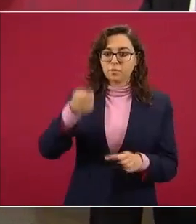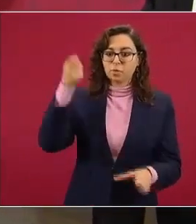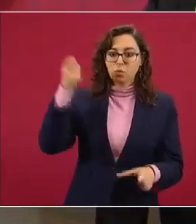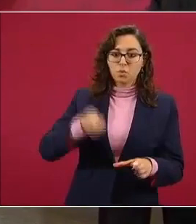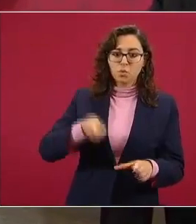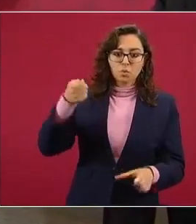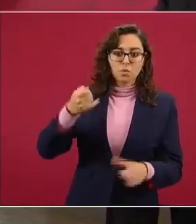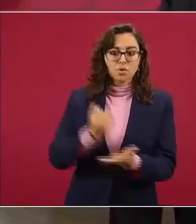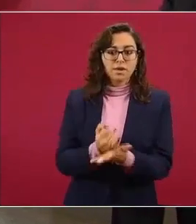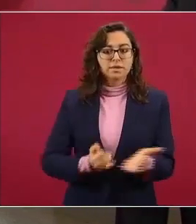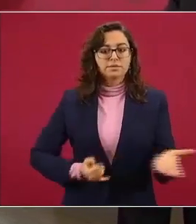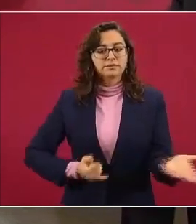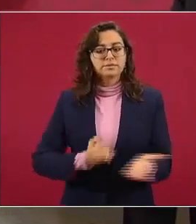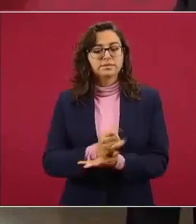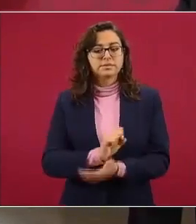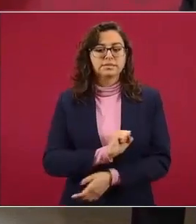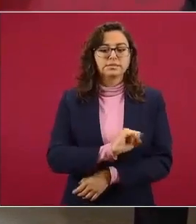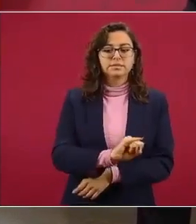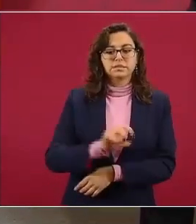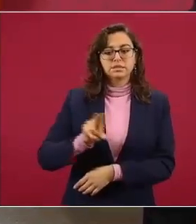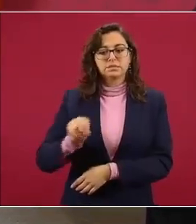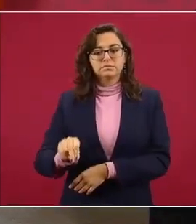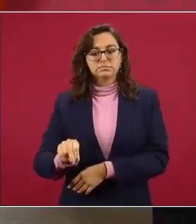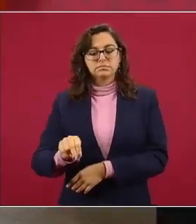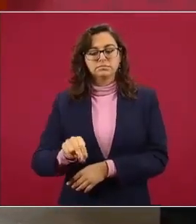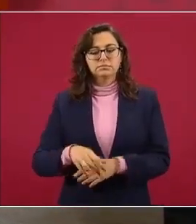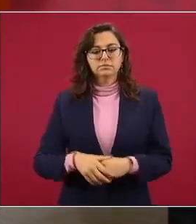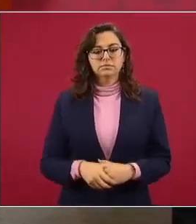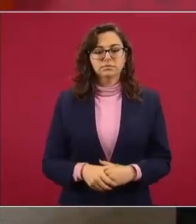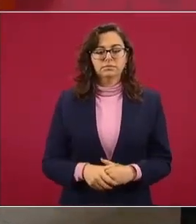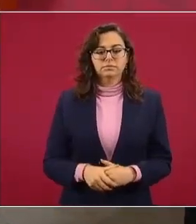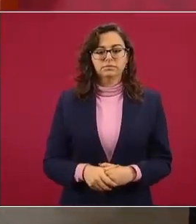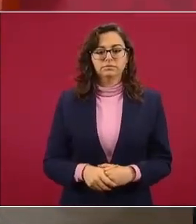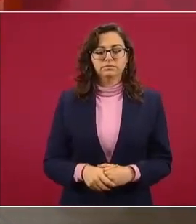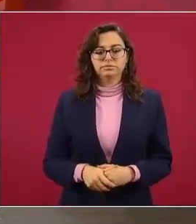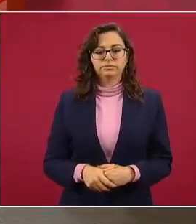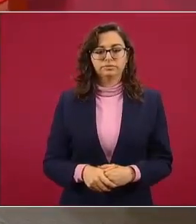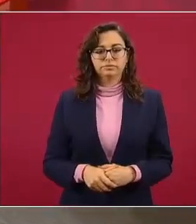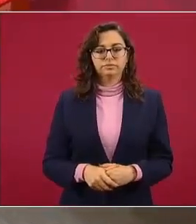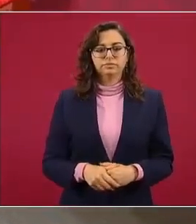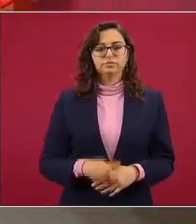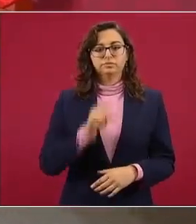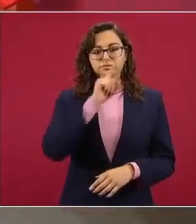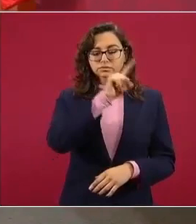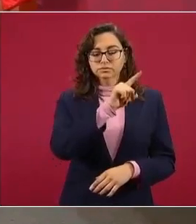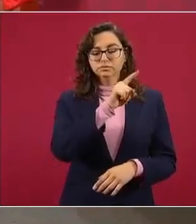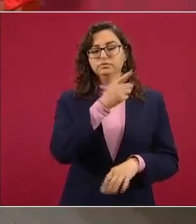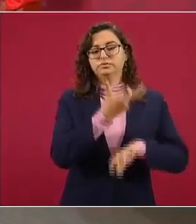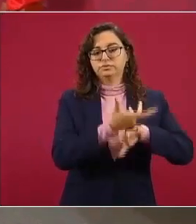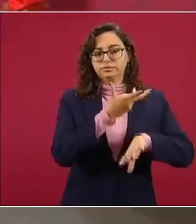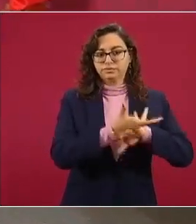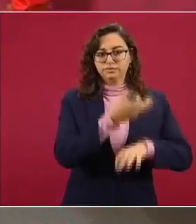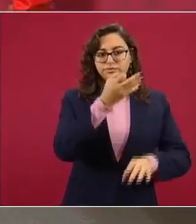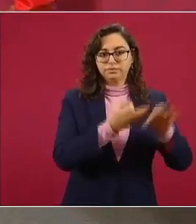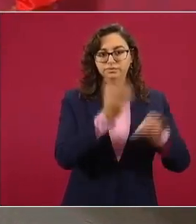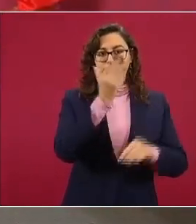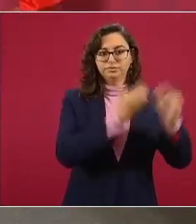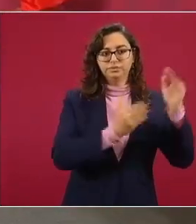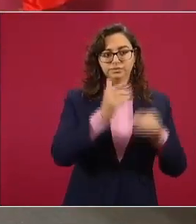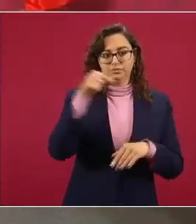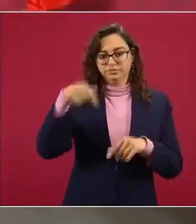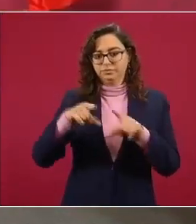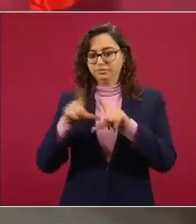la petición de la Fiscalía de Estados Unidos en conjunto con la Fiscalía de México.